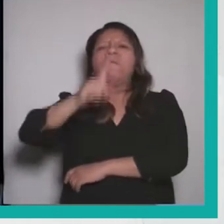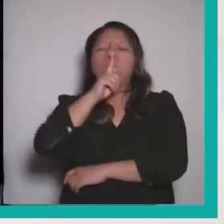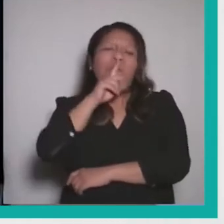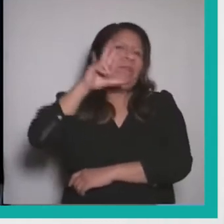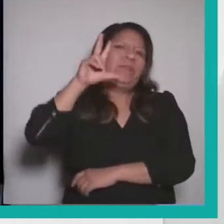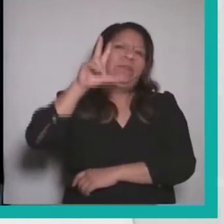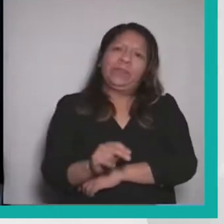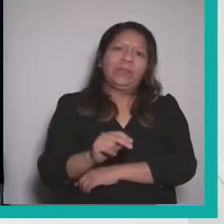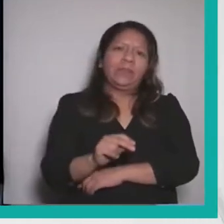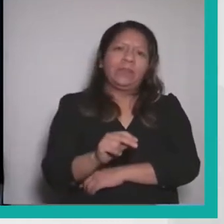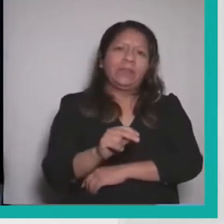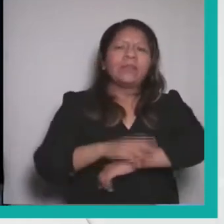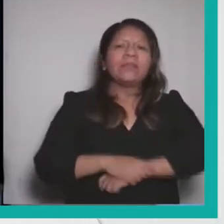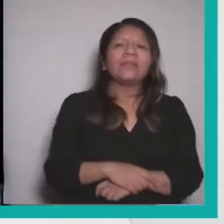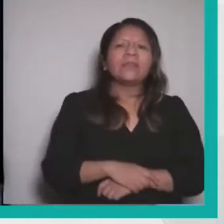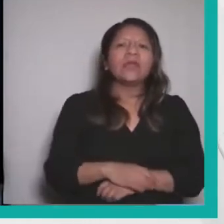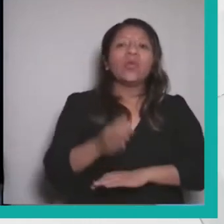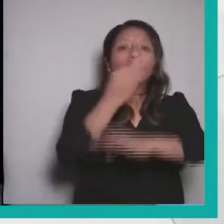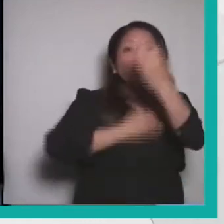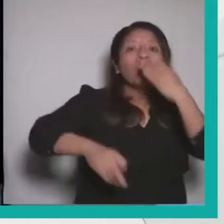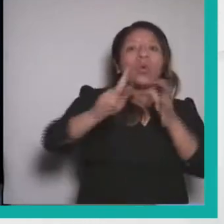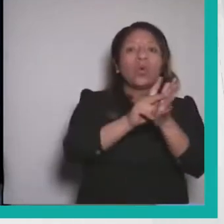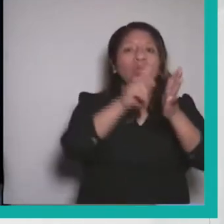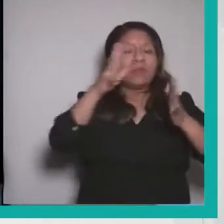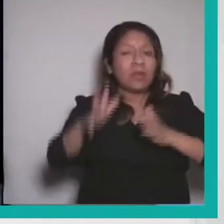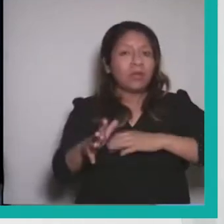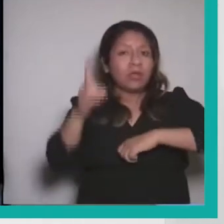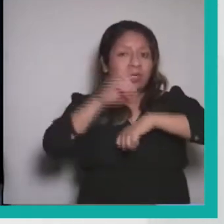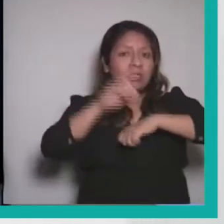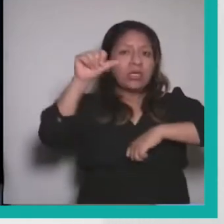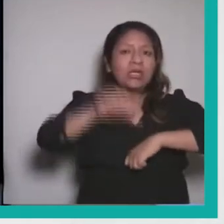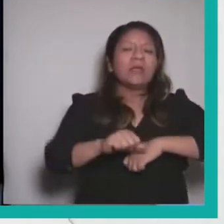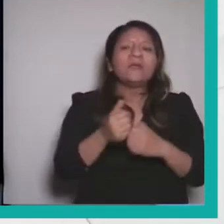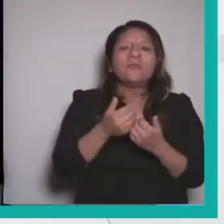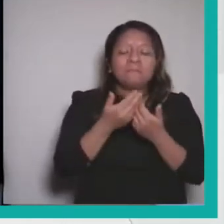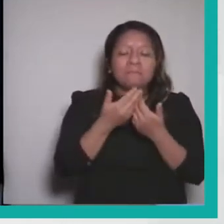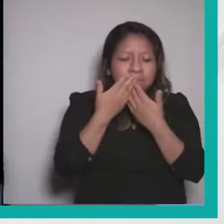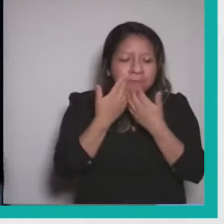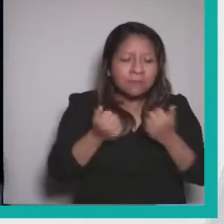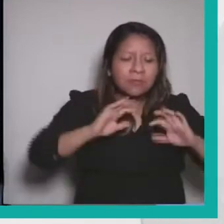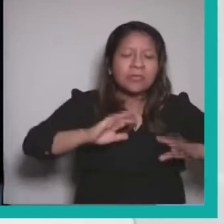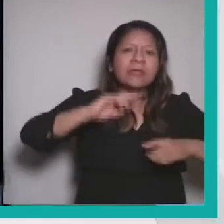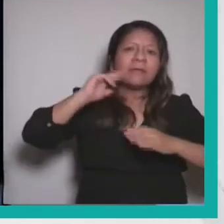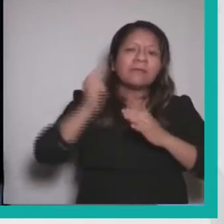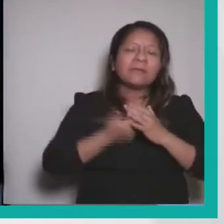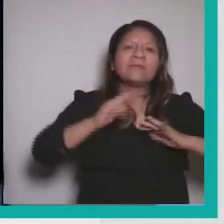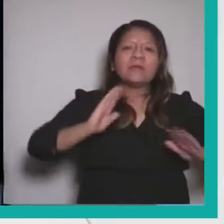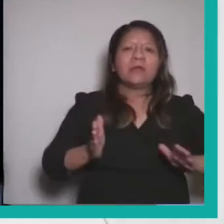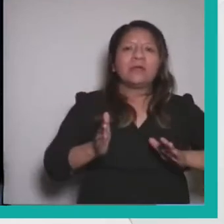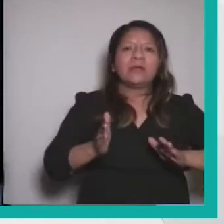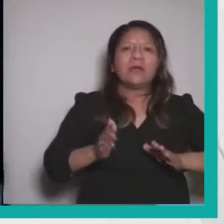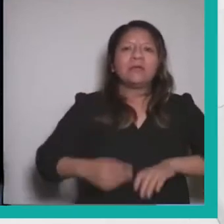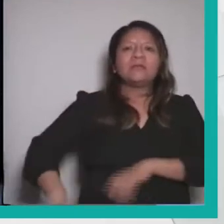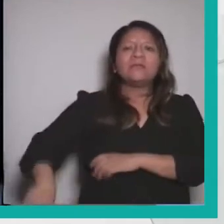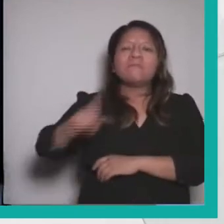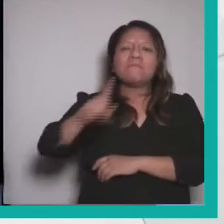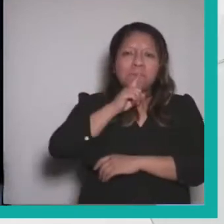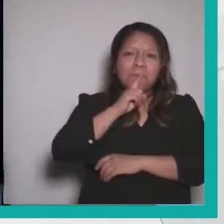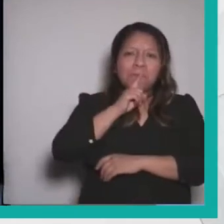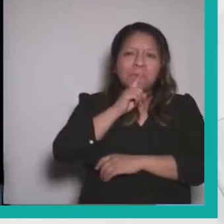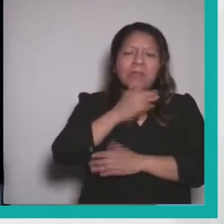silencio. Las y los periodistas que hoy nos faltan fueron silenciados para callar su voz,